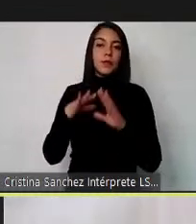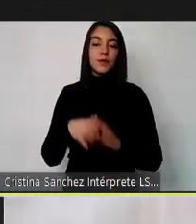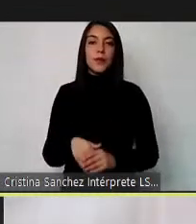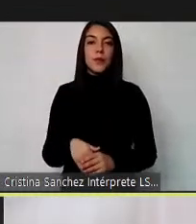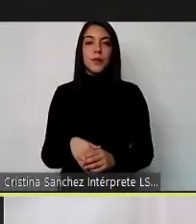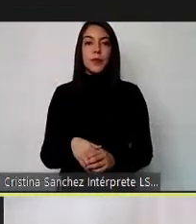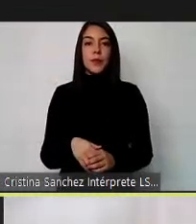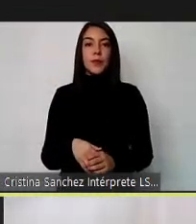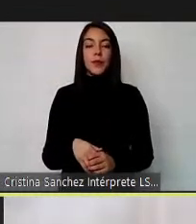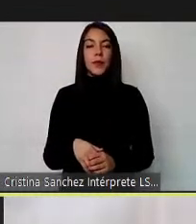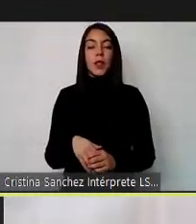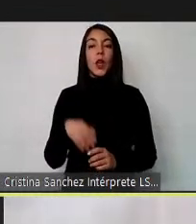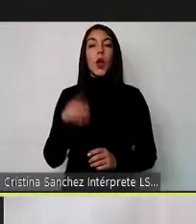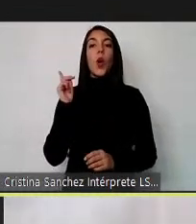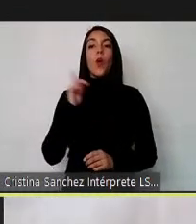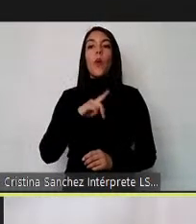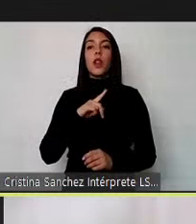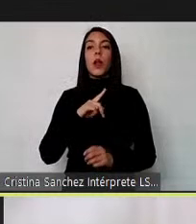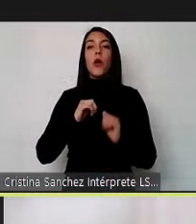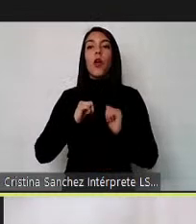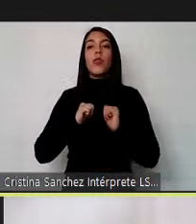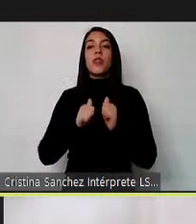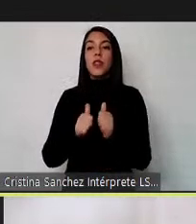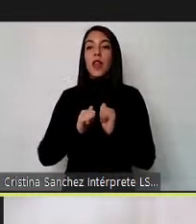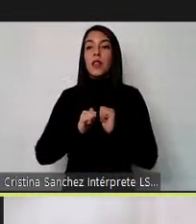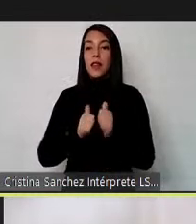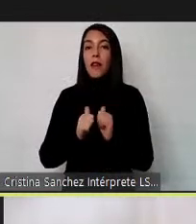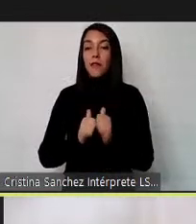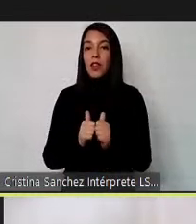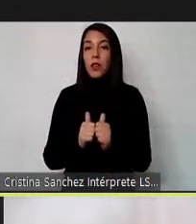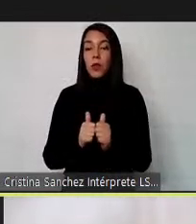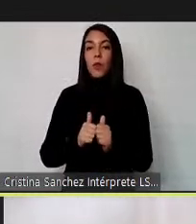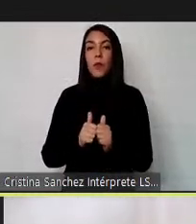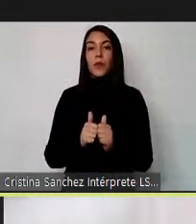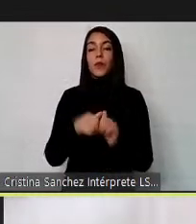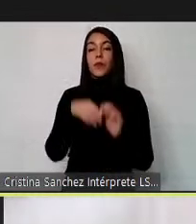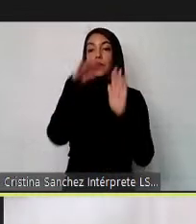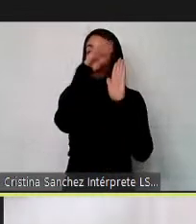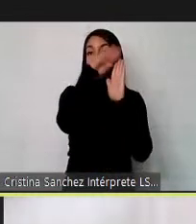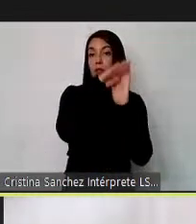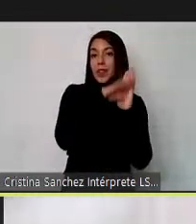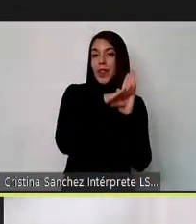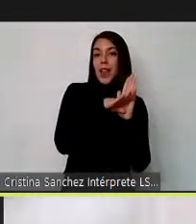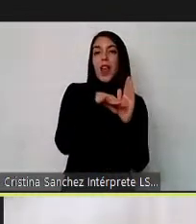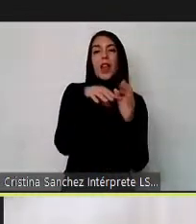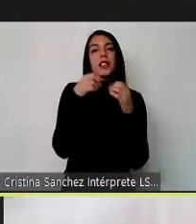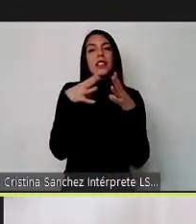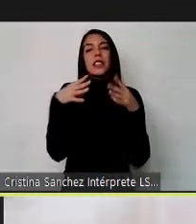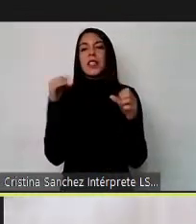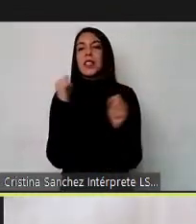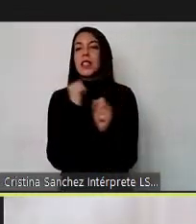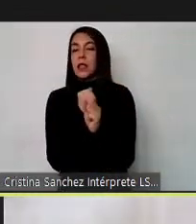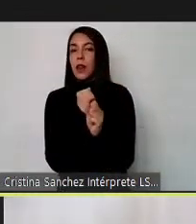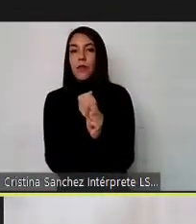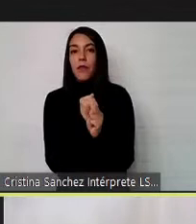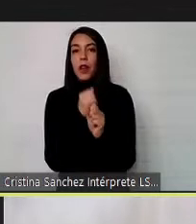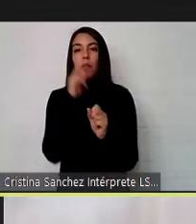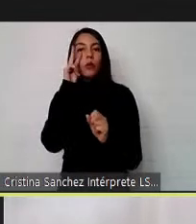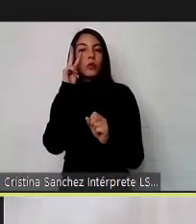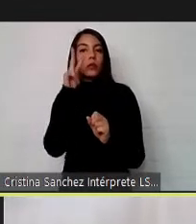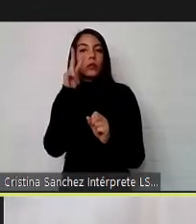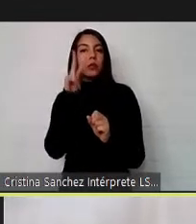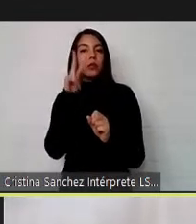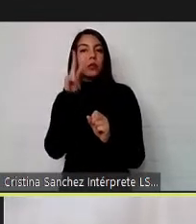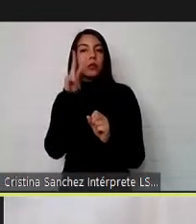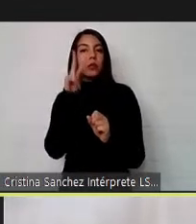últimos desafíos o los elementos a considerar? tenemos una gran tarea en términos de visibilizar necesidades y problemáticas sociales